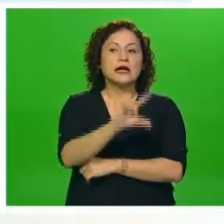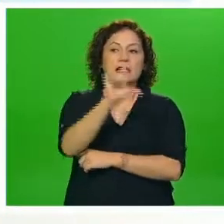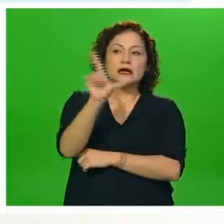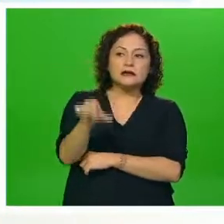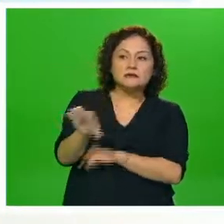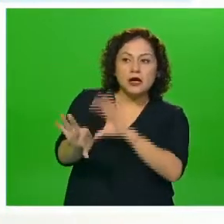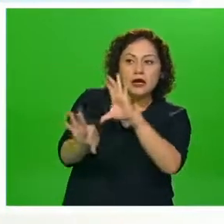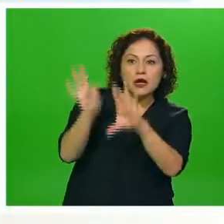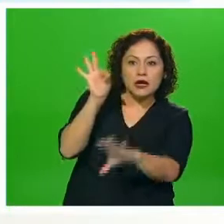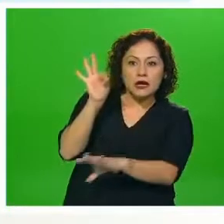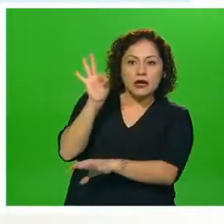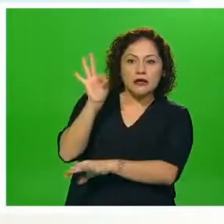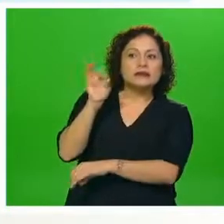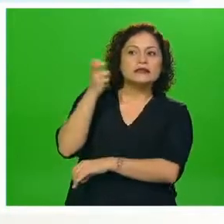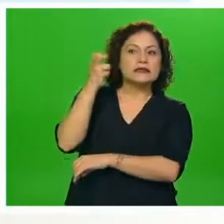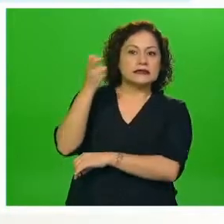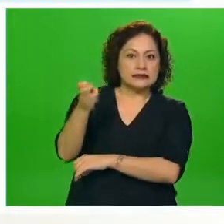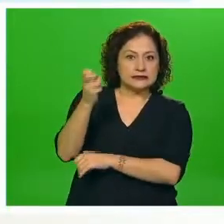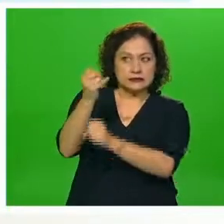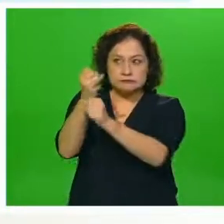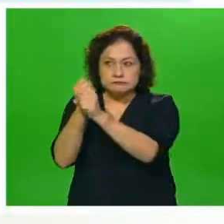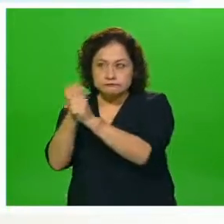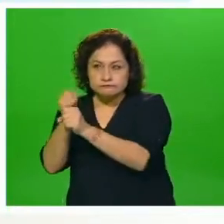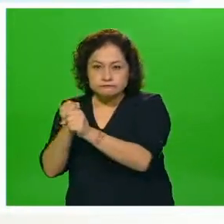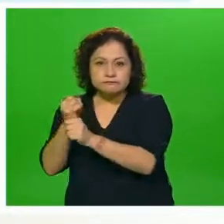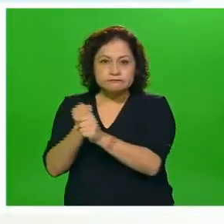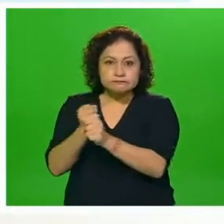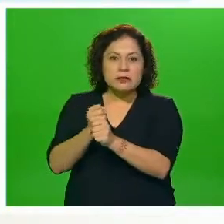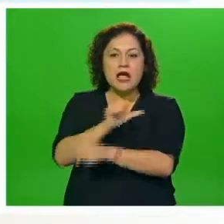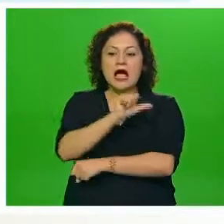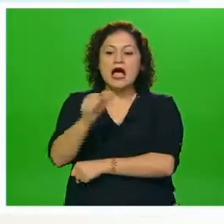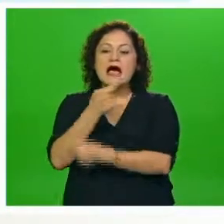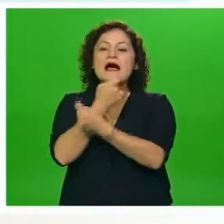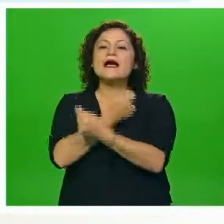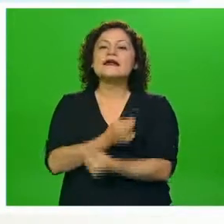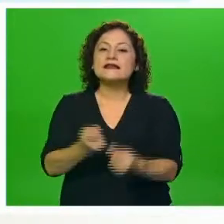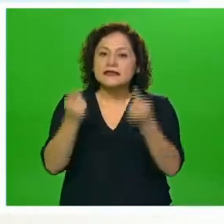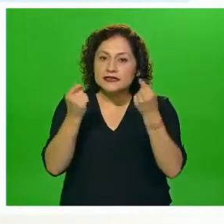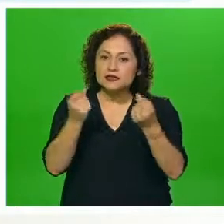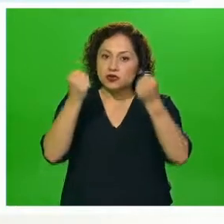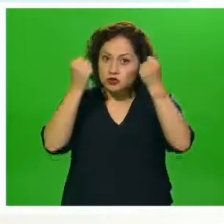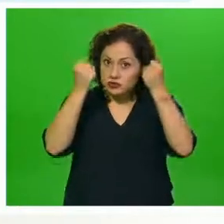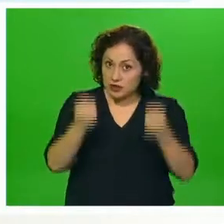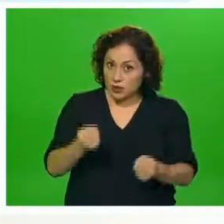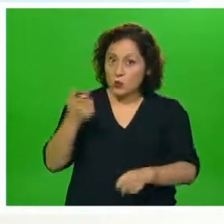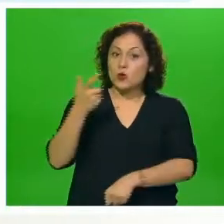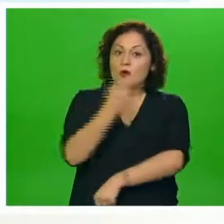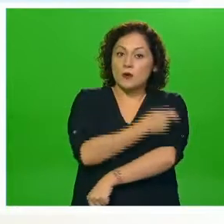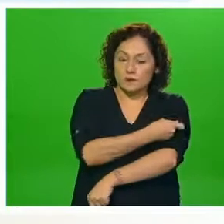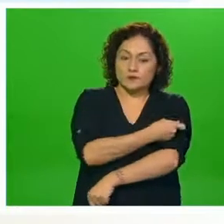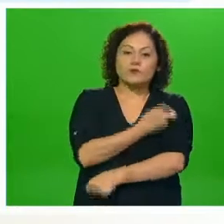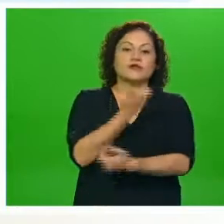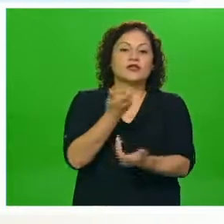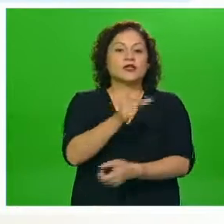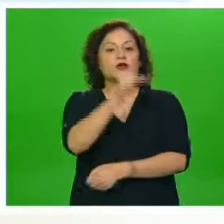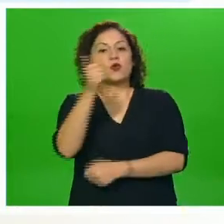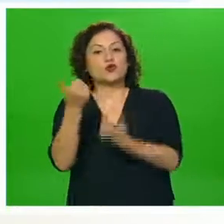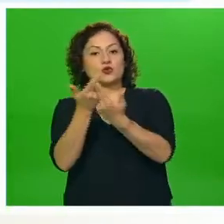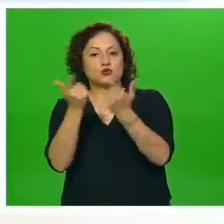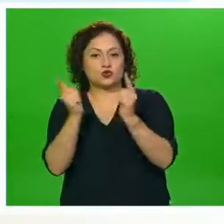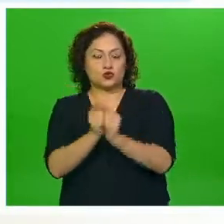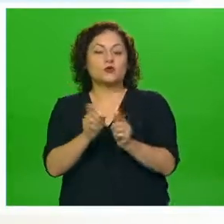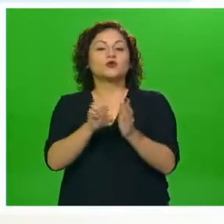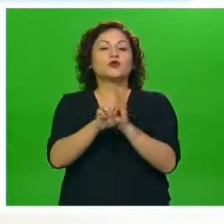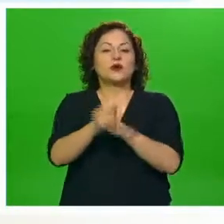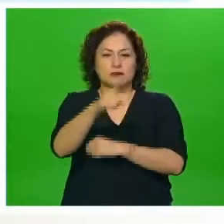de que la vacuna es segura para menores de edad y para grupos específicos. Recordando por ejemplo que la vacuna de